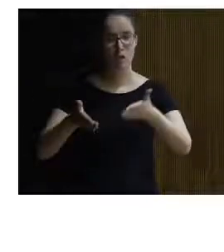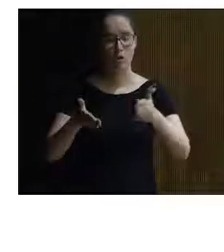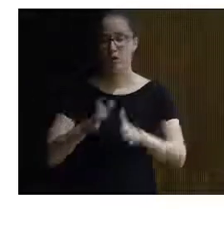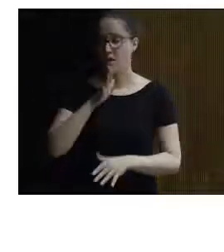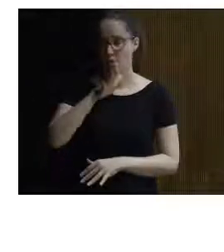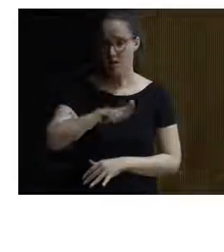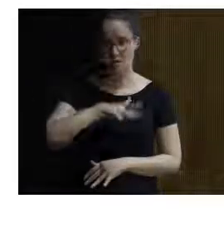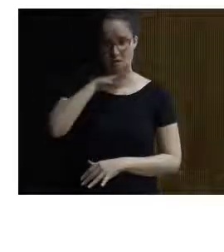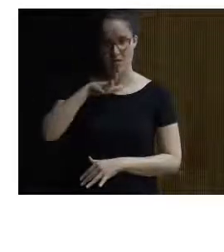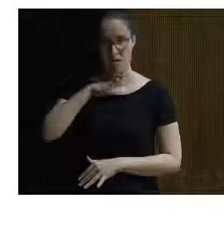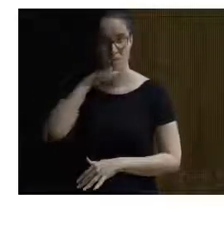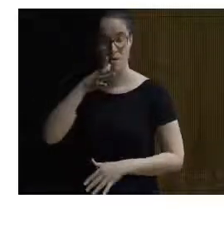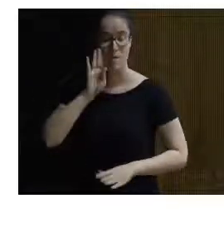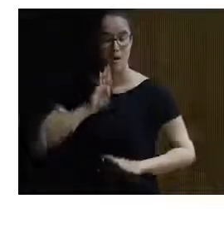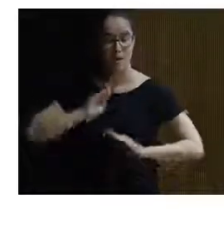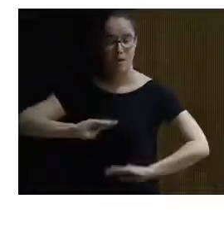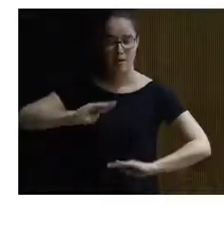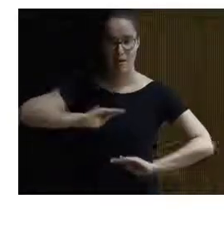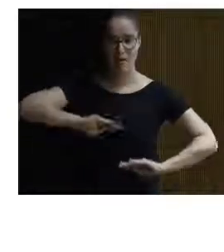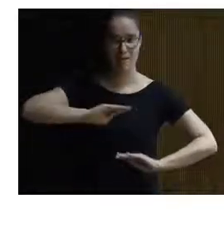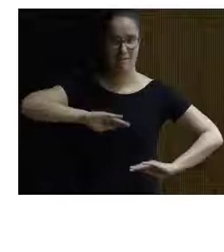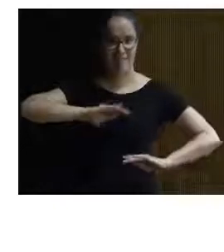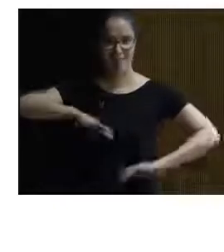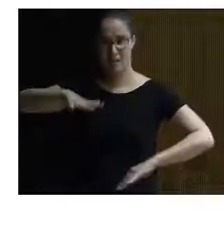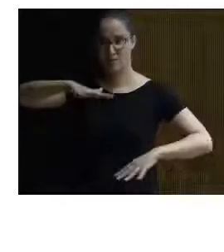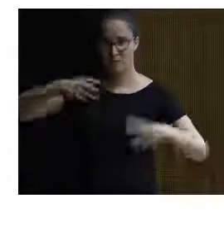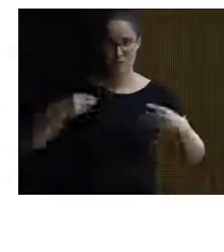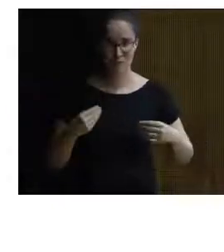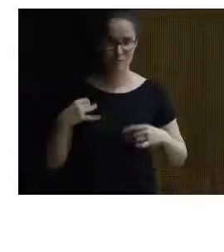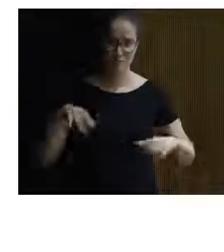espectacular el poder disfrutar y que todas las personas puedan disfrutar de este espacio.